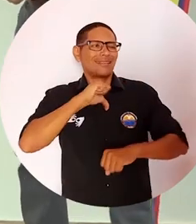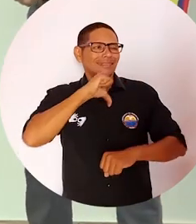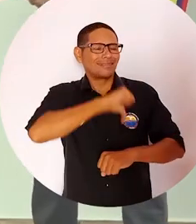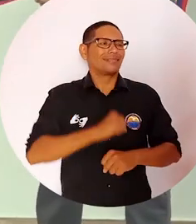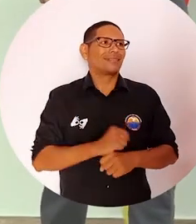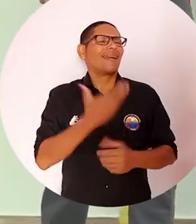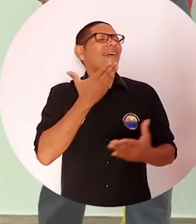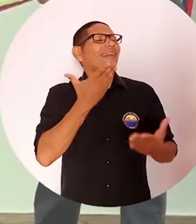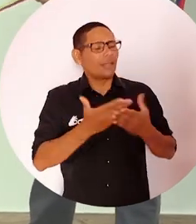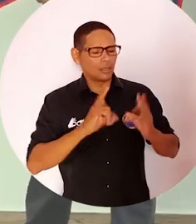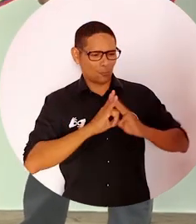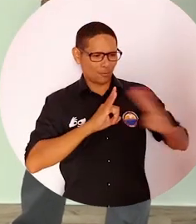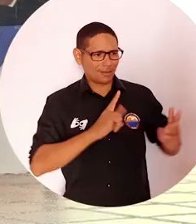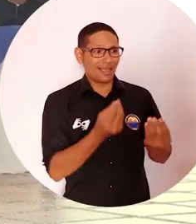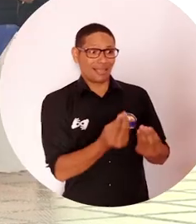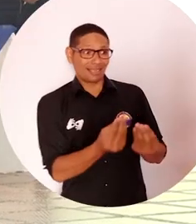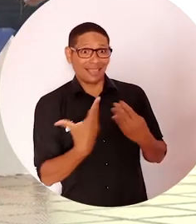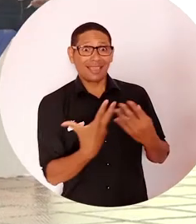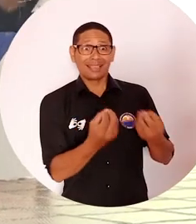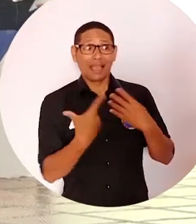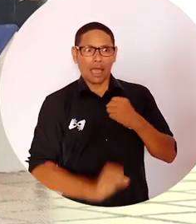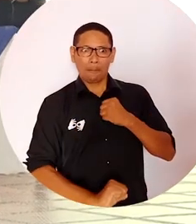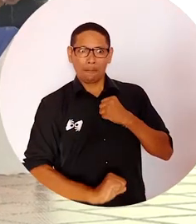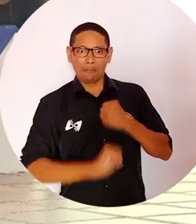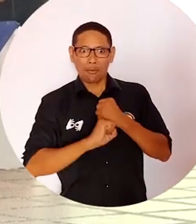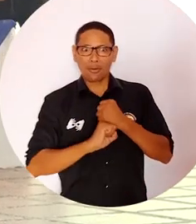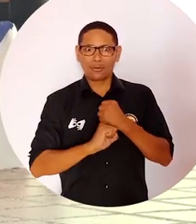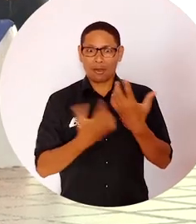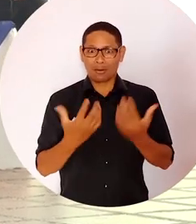que nos está regalando, por este apoyo y esta gran beca que nos ha regalado.